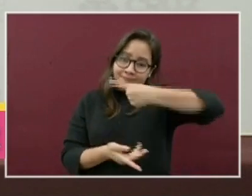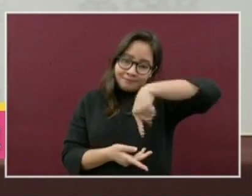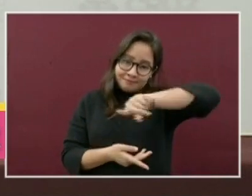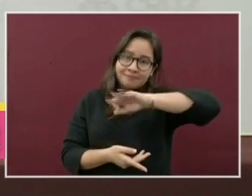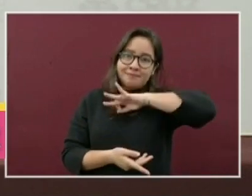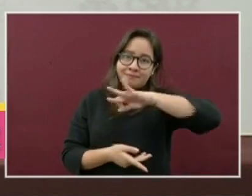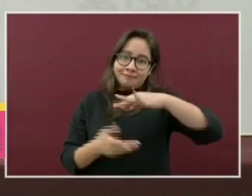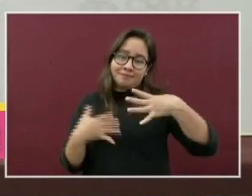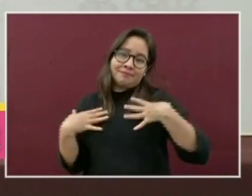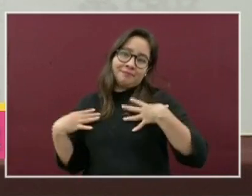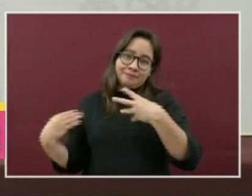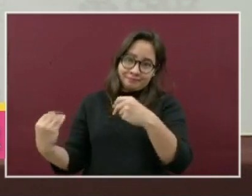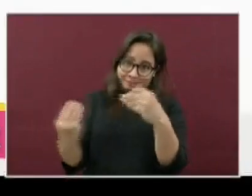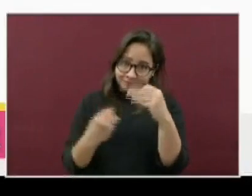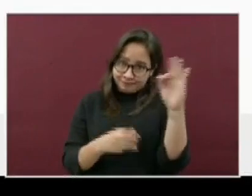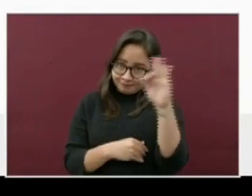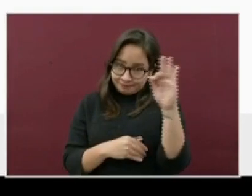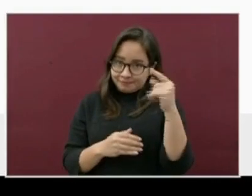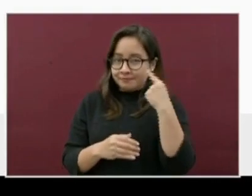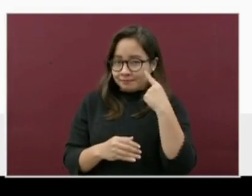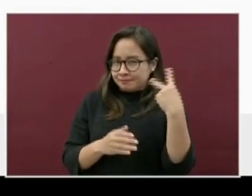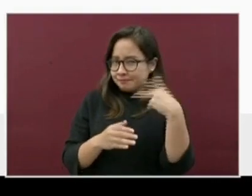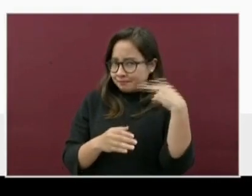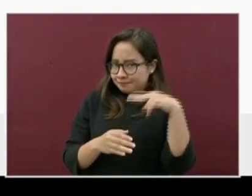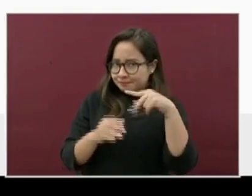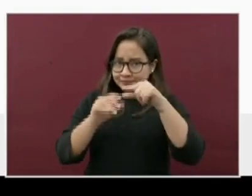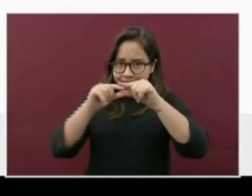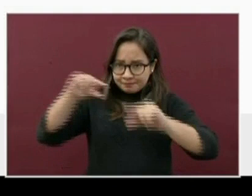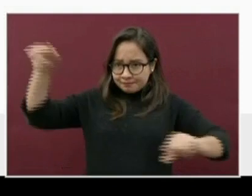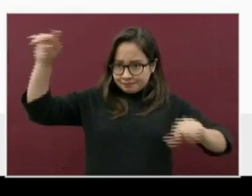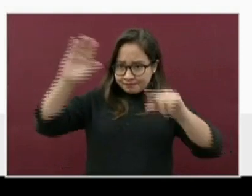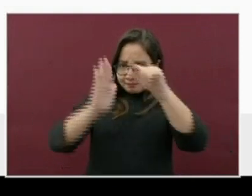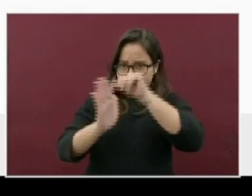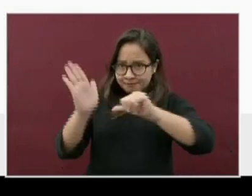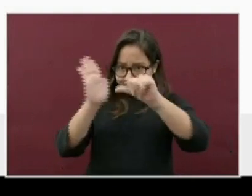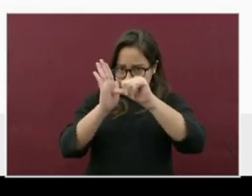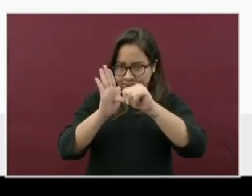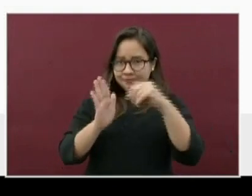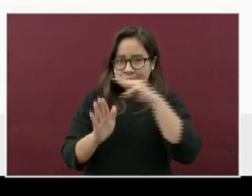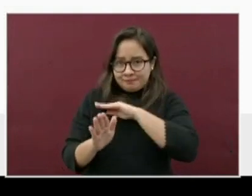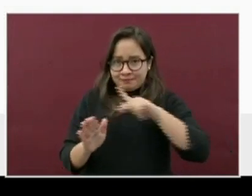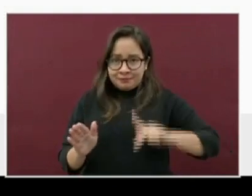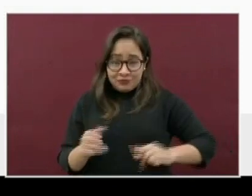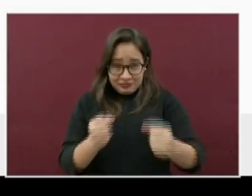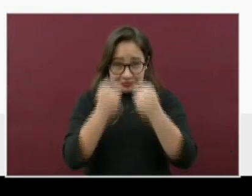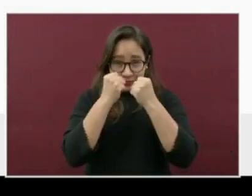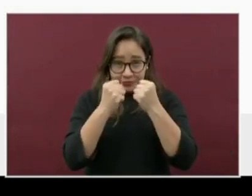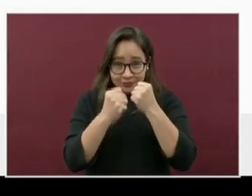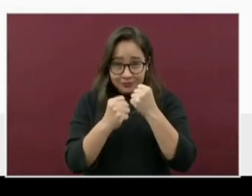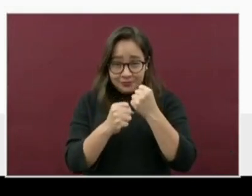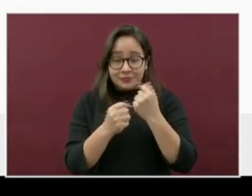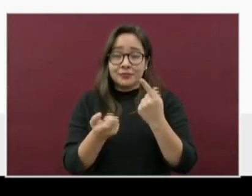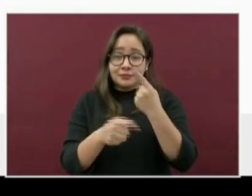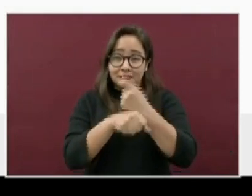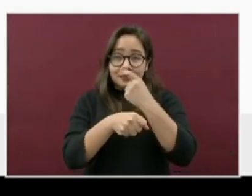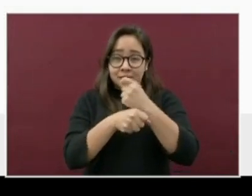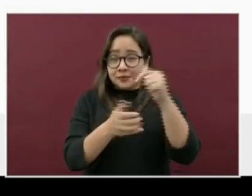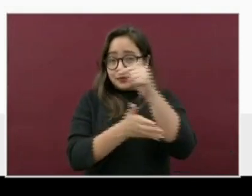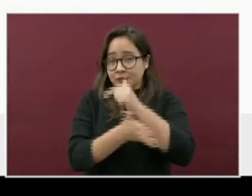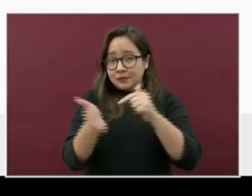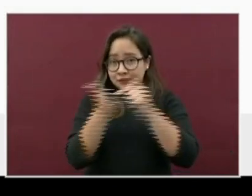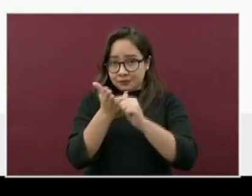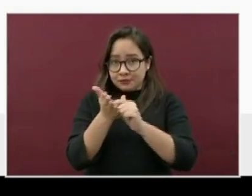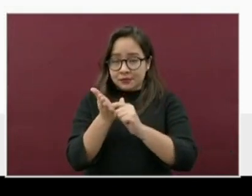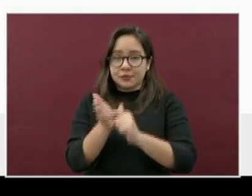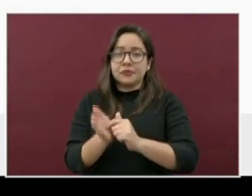infectar a otras personas. Veracruz, en la región del centro, continúa con importante transmisión. Los casos